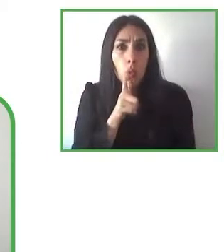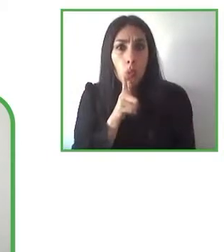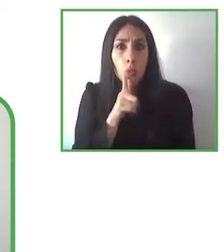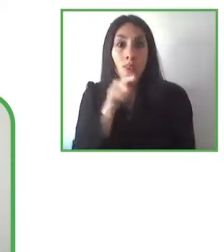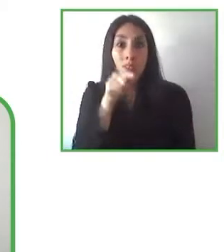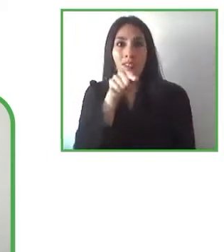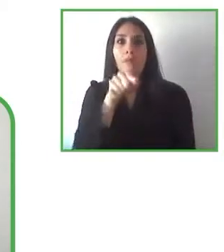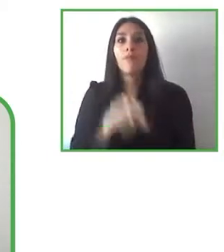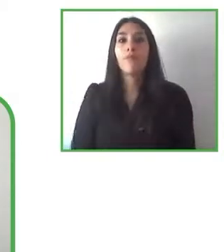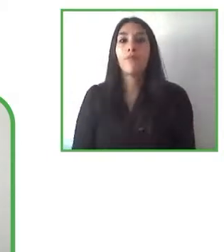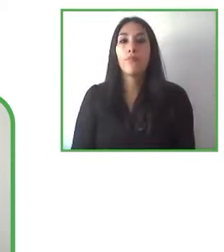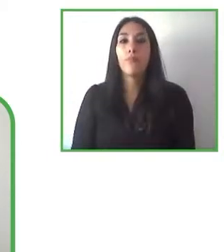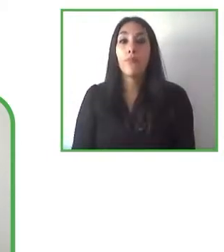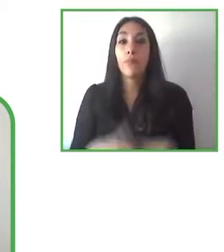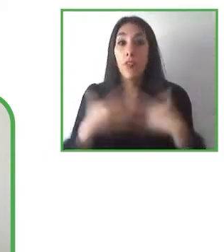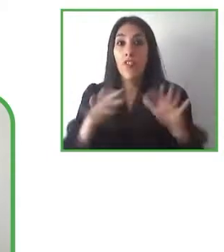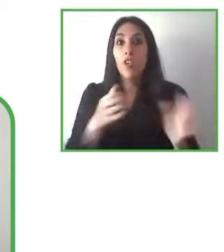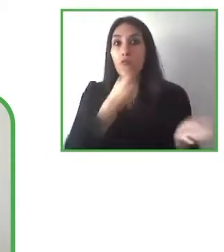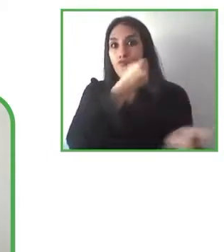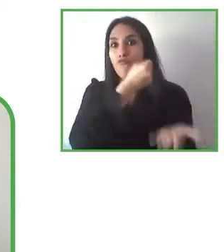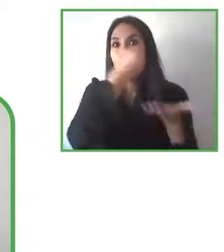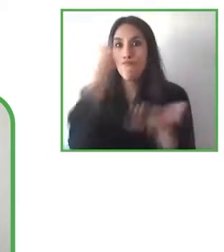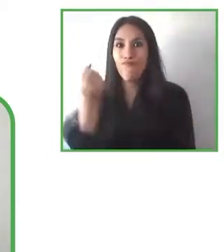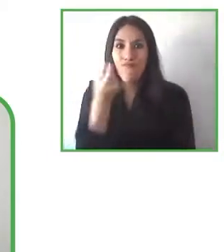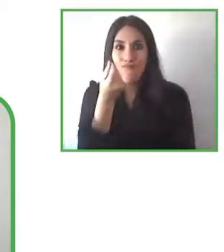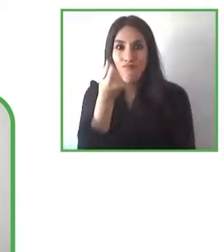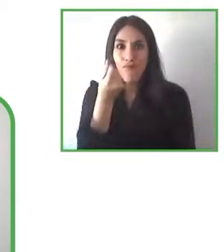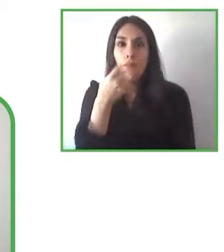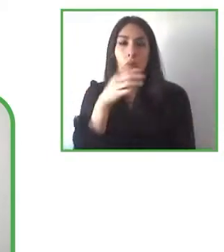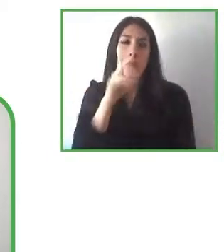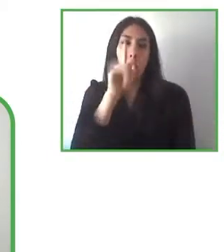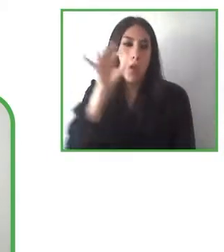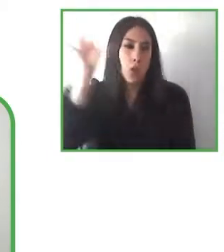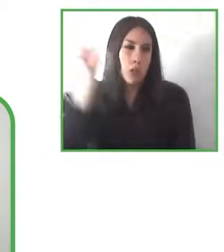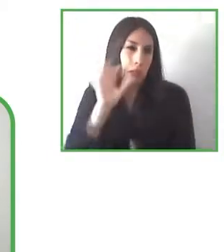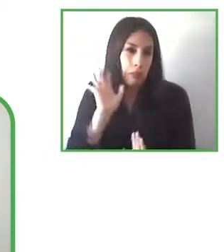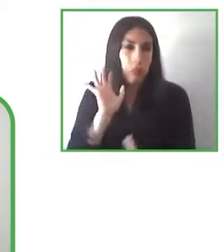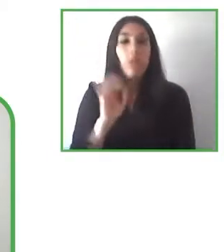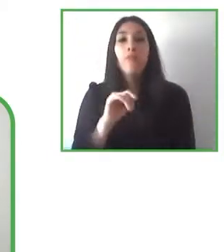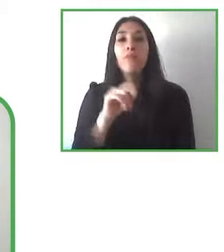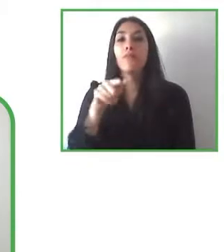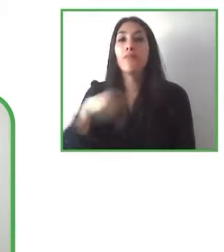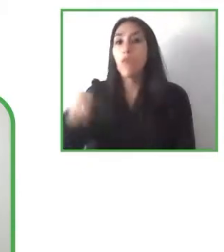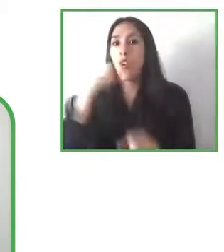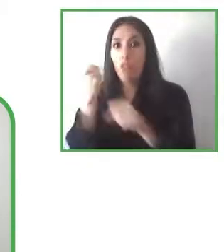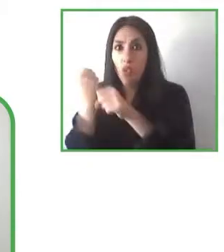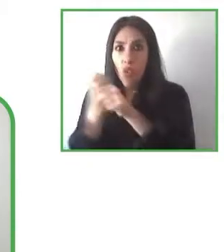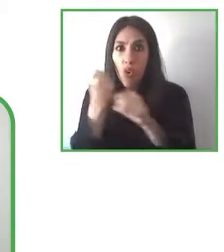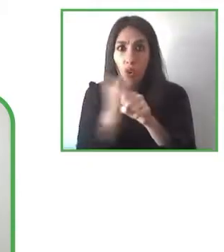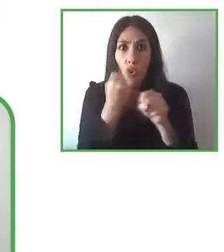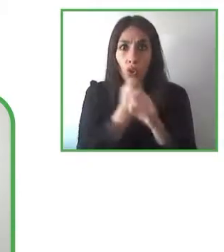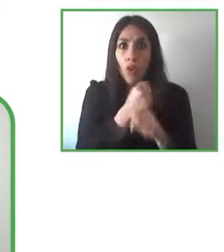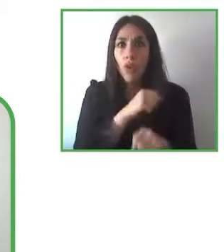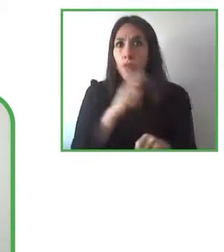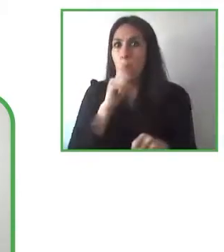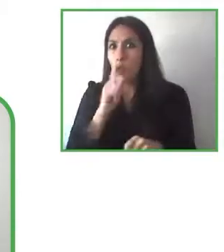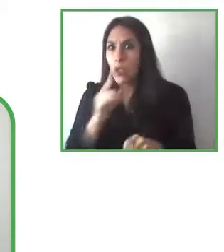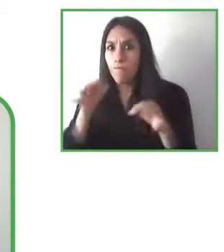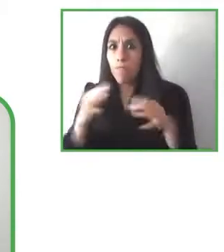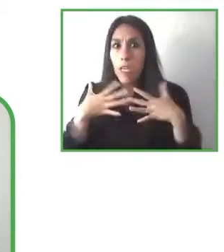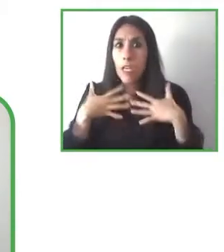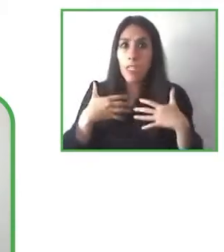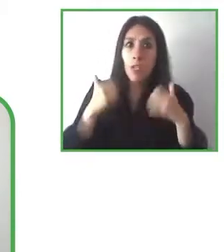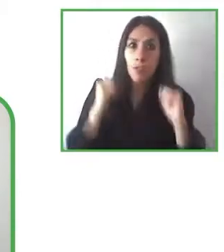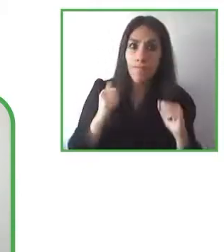100% siempre tratamos de trabajar con los diferentes seguros de salud o diferentes sistemas que permitan que eso sea